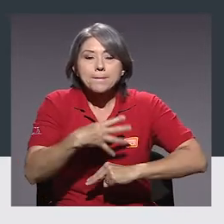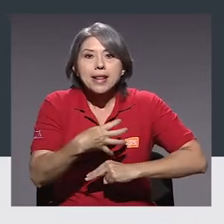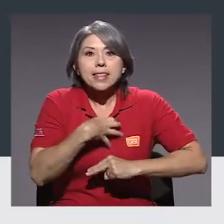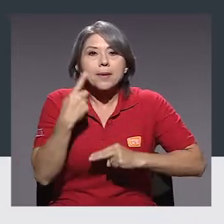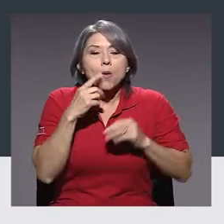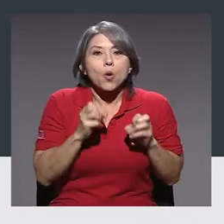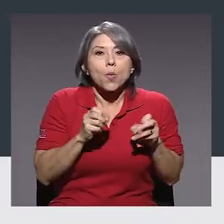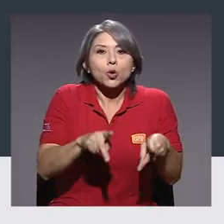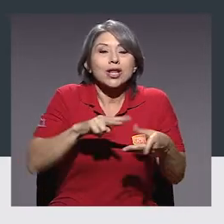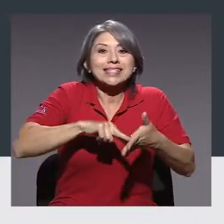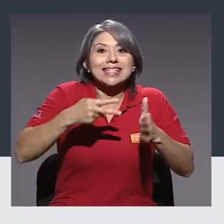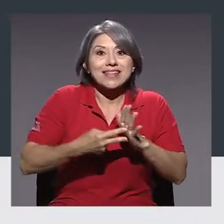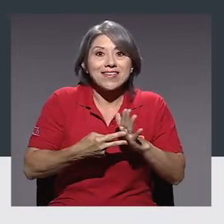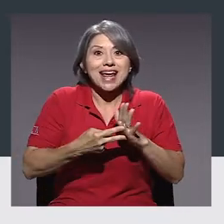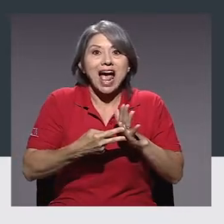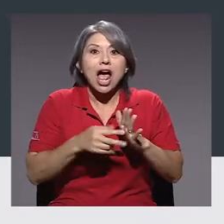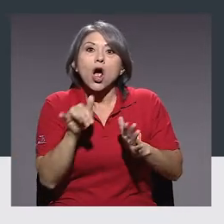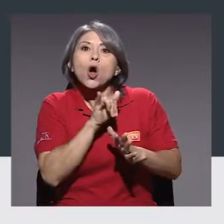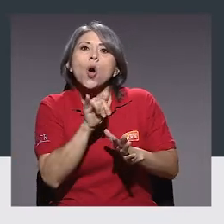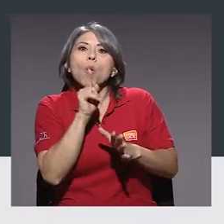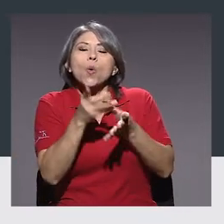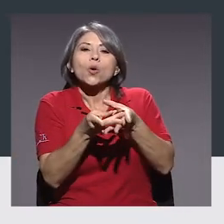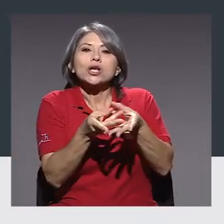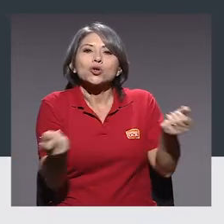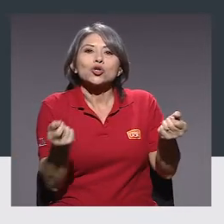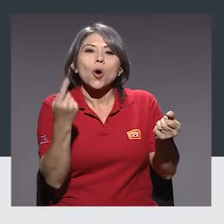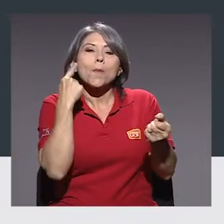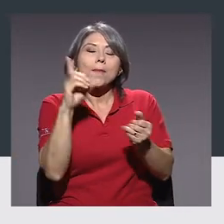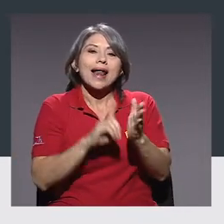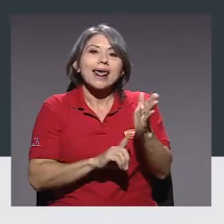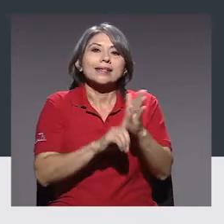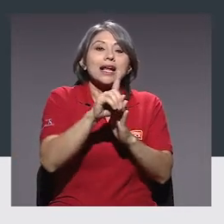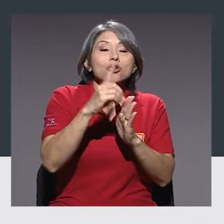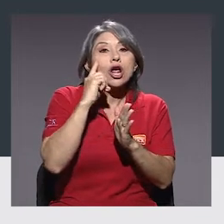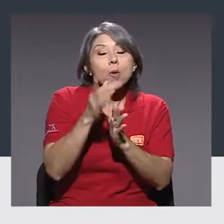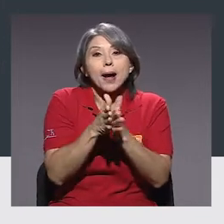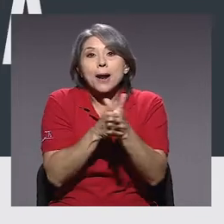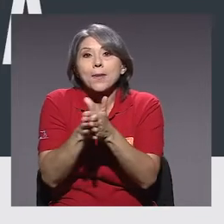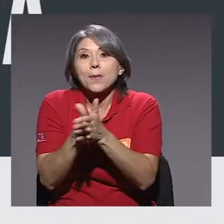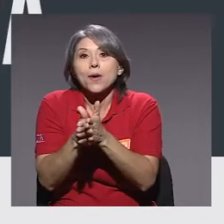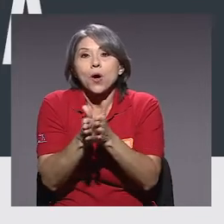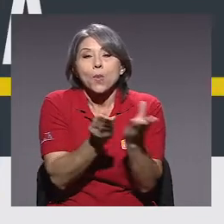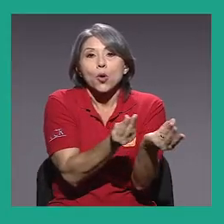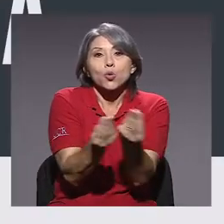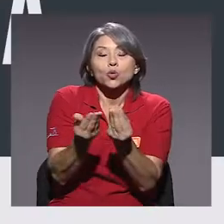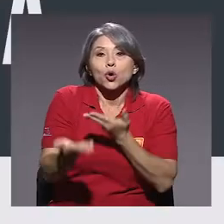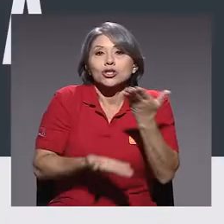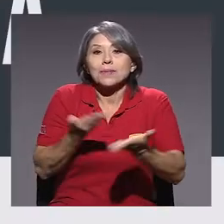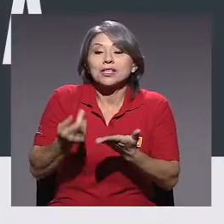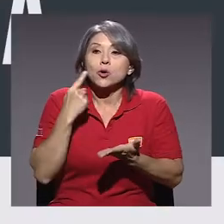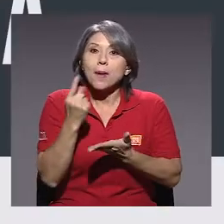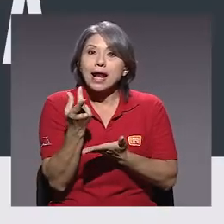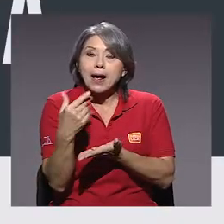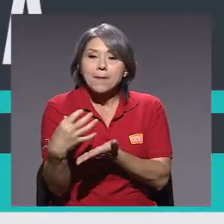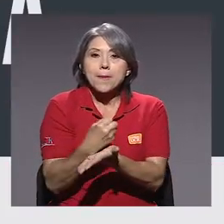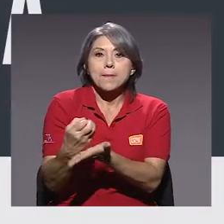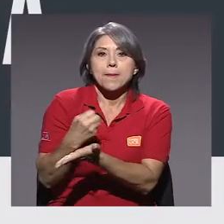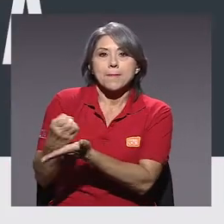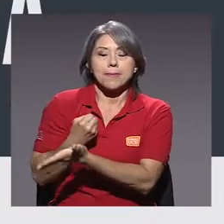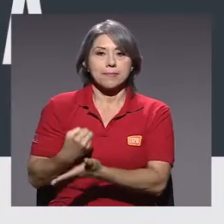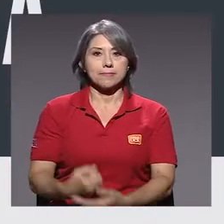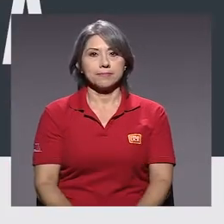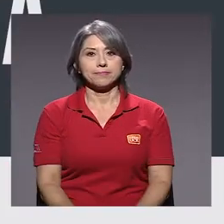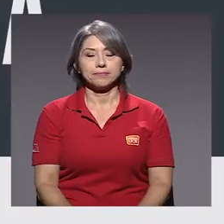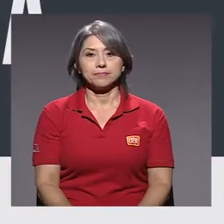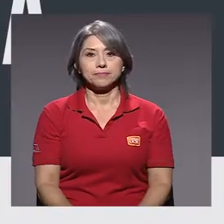Emprender por oportunidad significa que se ha dado con una solución para desarrollar u optimizar un producto o servicio y generar riqueza.